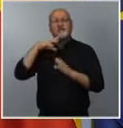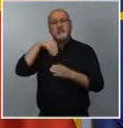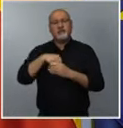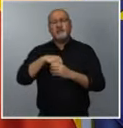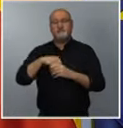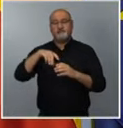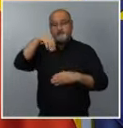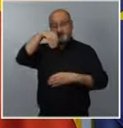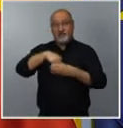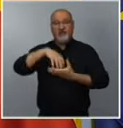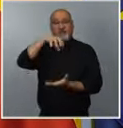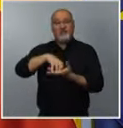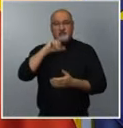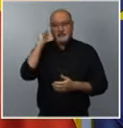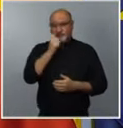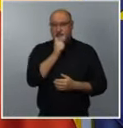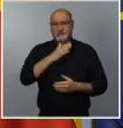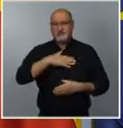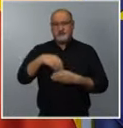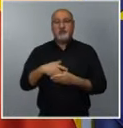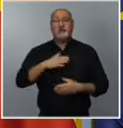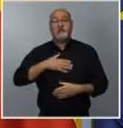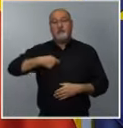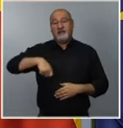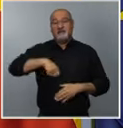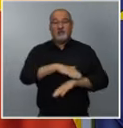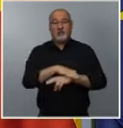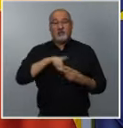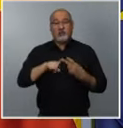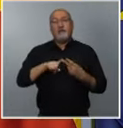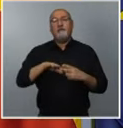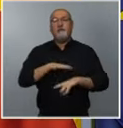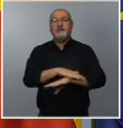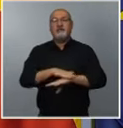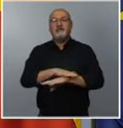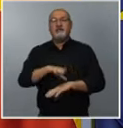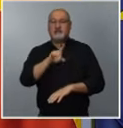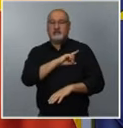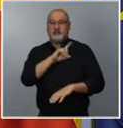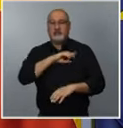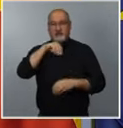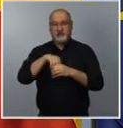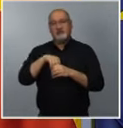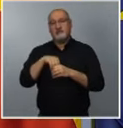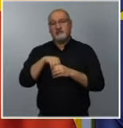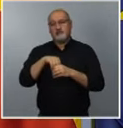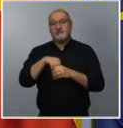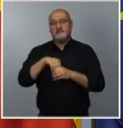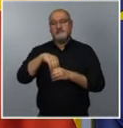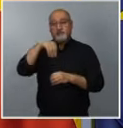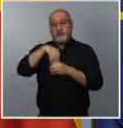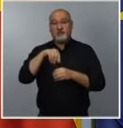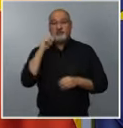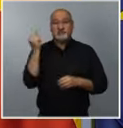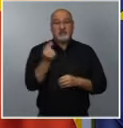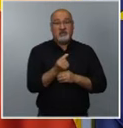cuales los teléfonos móviles del presidente del Gobierno y de la ministra de Defensa han sido infectados con el software Pegasus, que, como saben